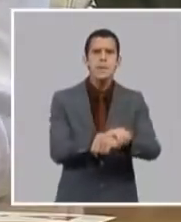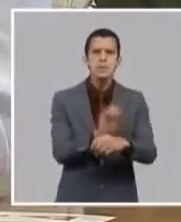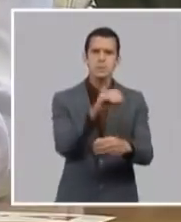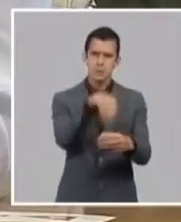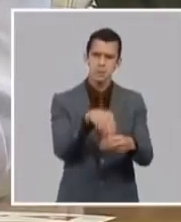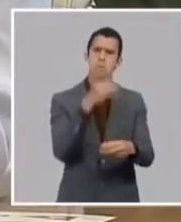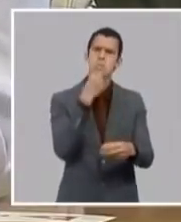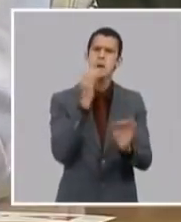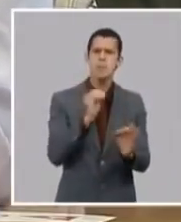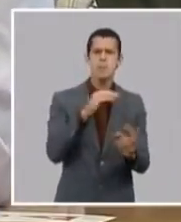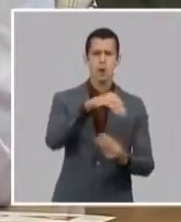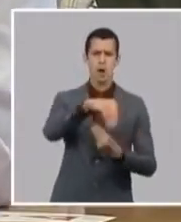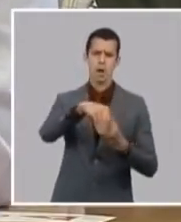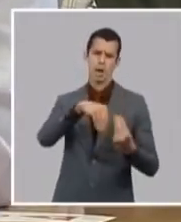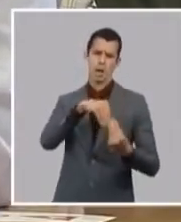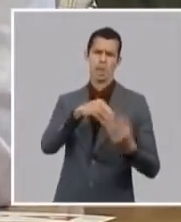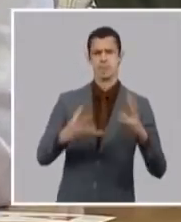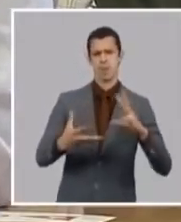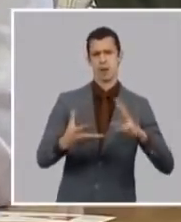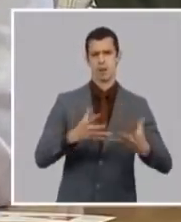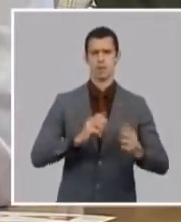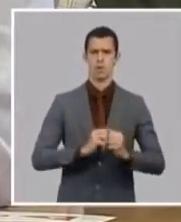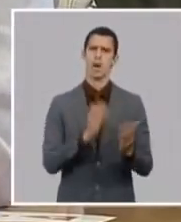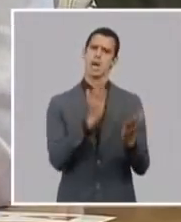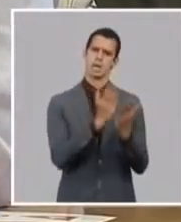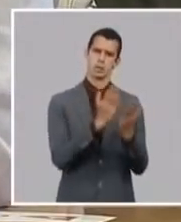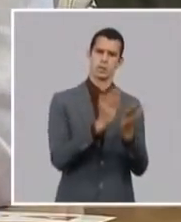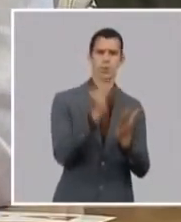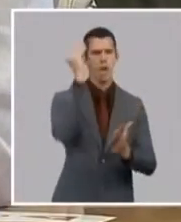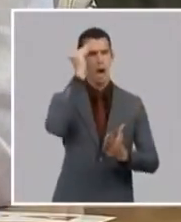vulnerabilidad y entonces se repiten estas